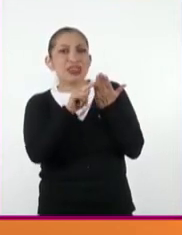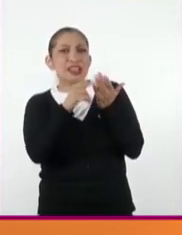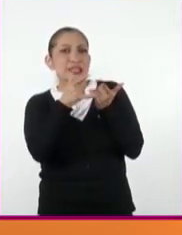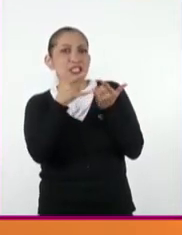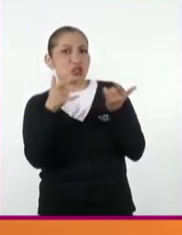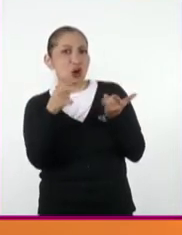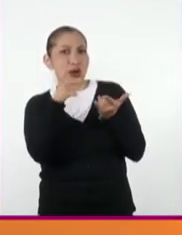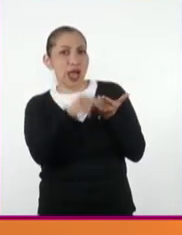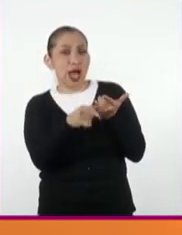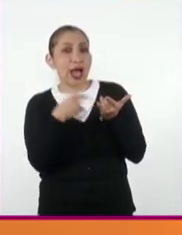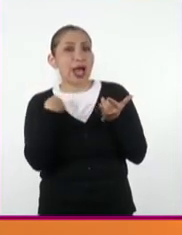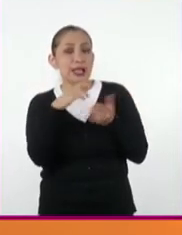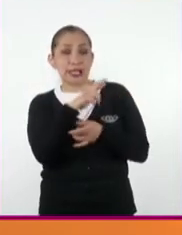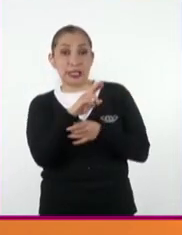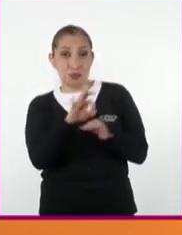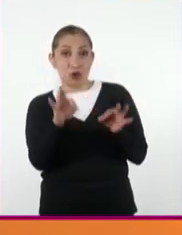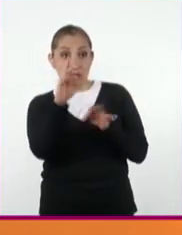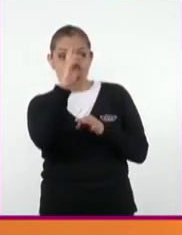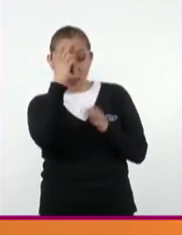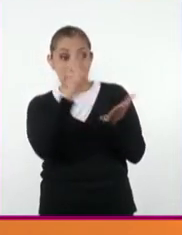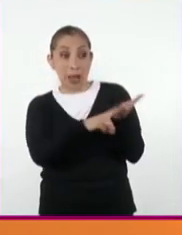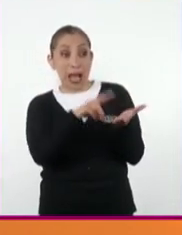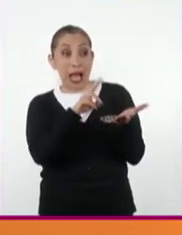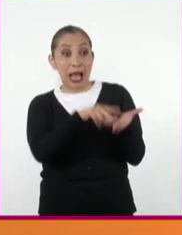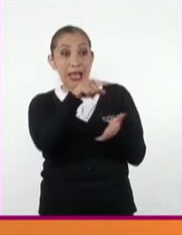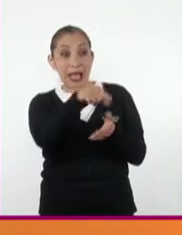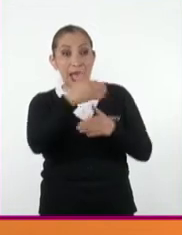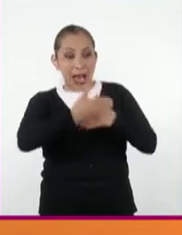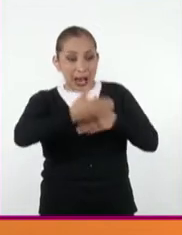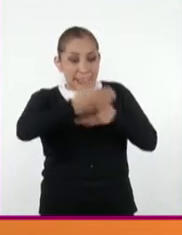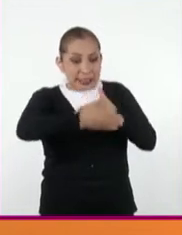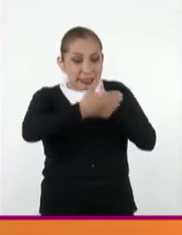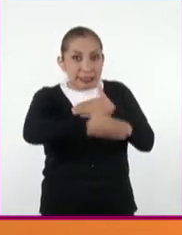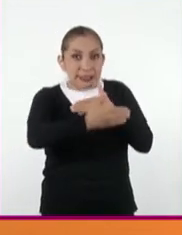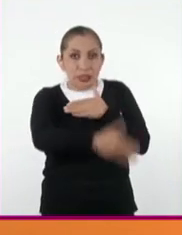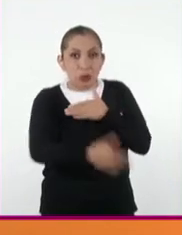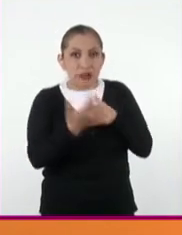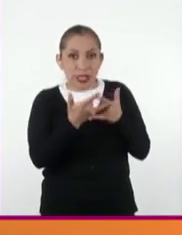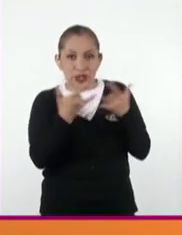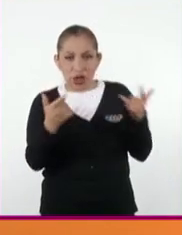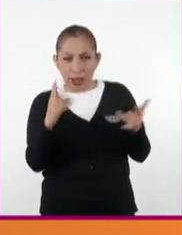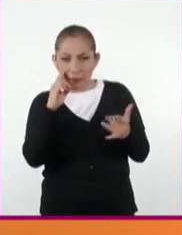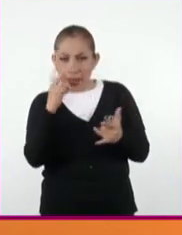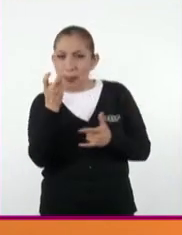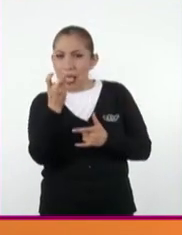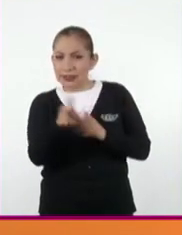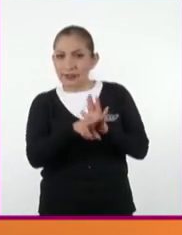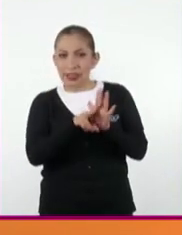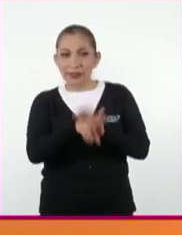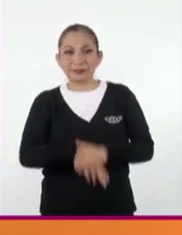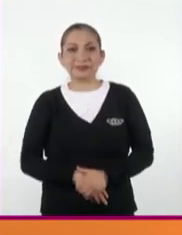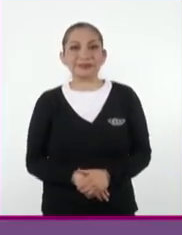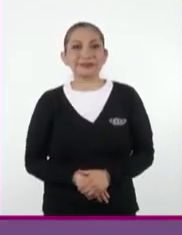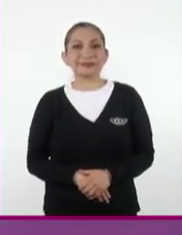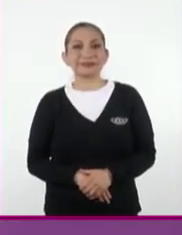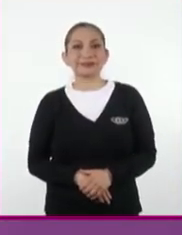Es importante reconocer el gran valor que tienen los archivos históricos. Veamos el siguiente video.